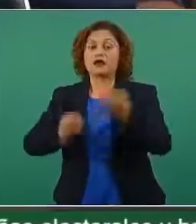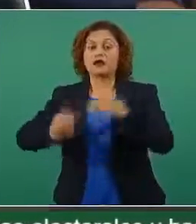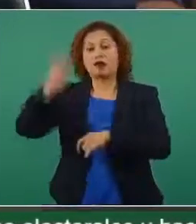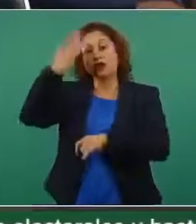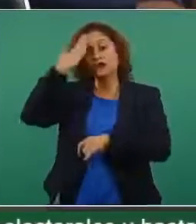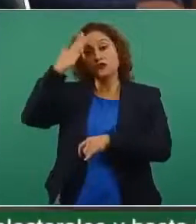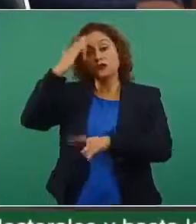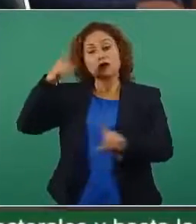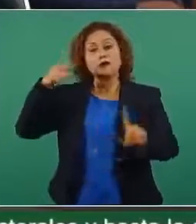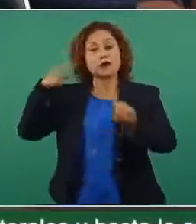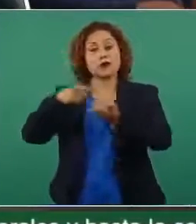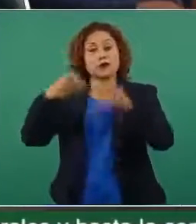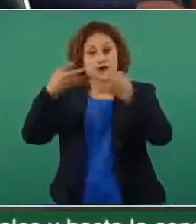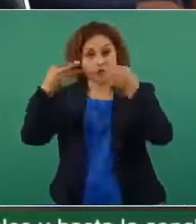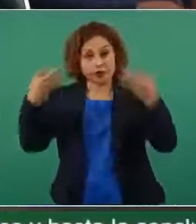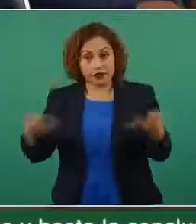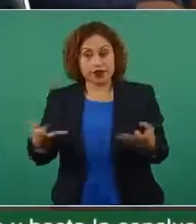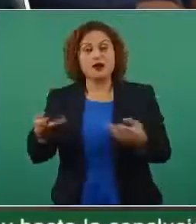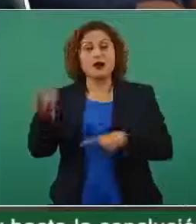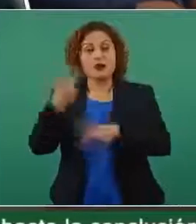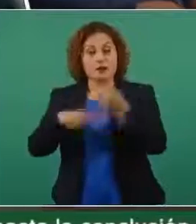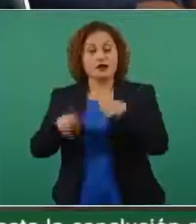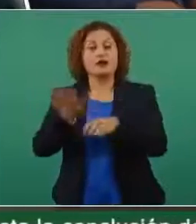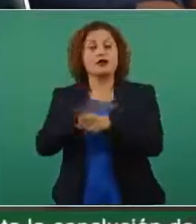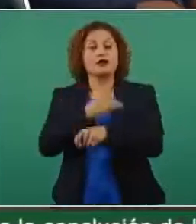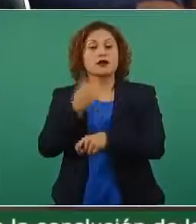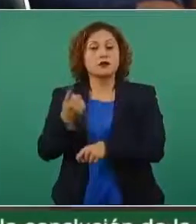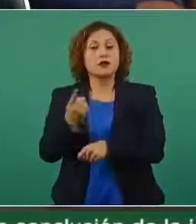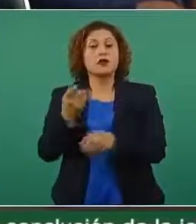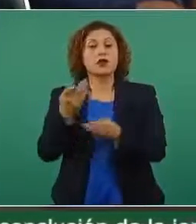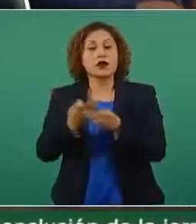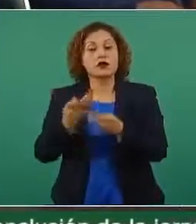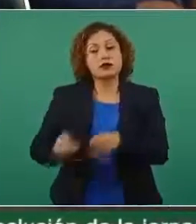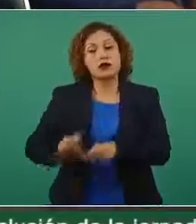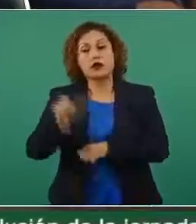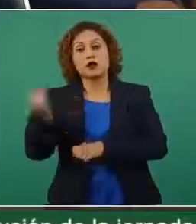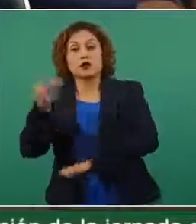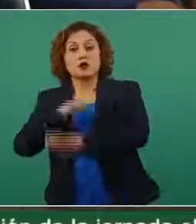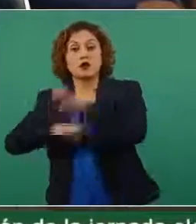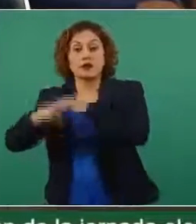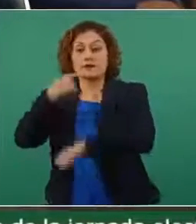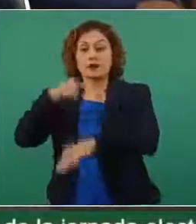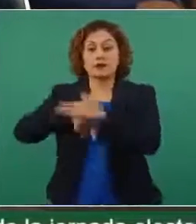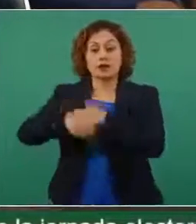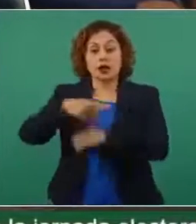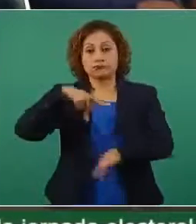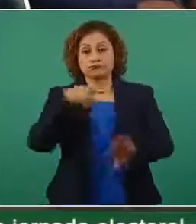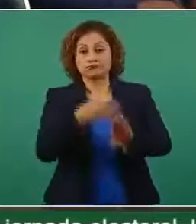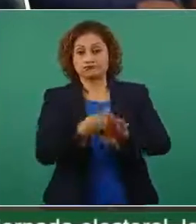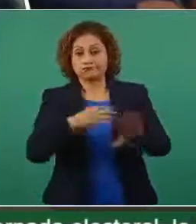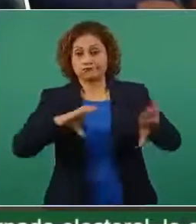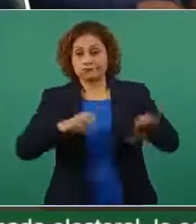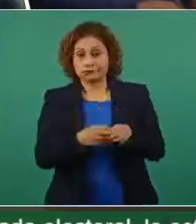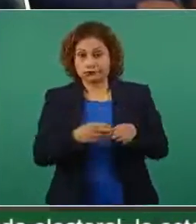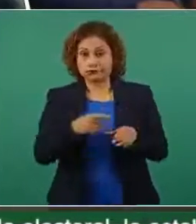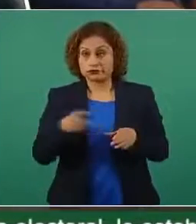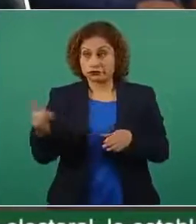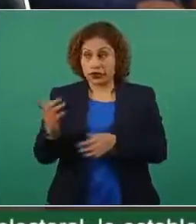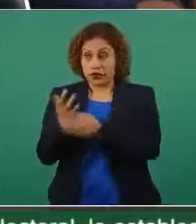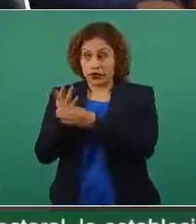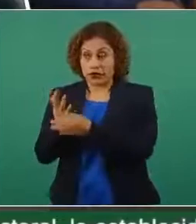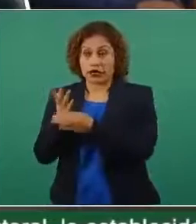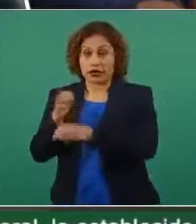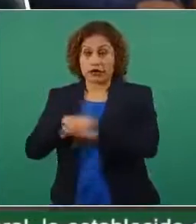porque recientemente los están demandando un grupo de empresarios que dicen los están acusando de